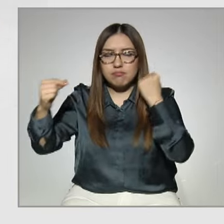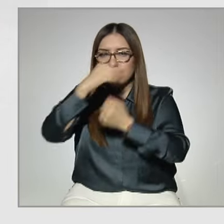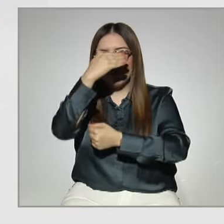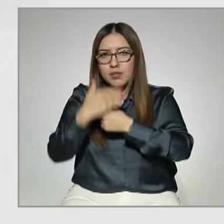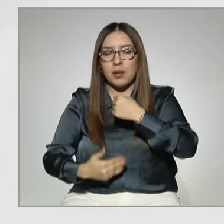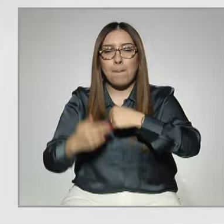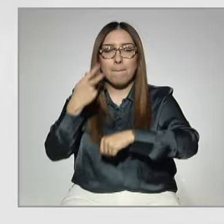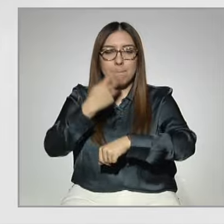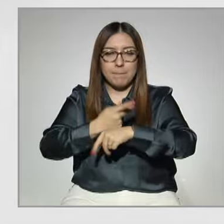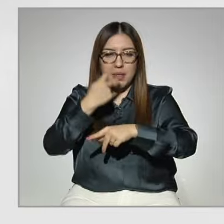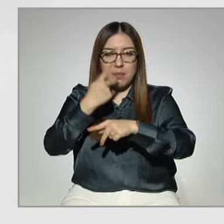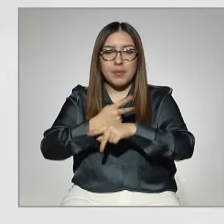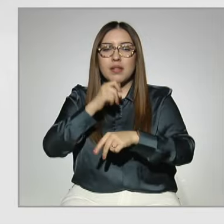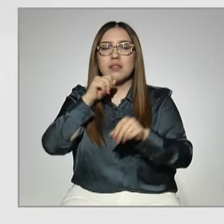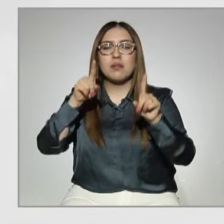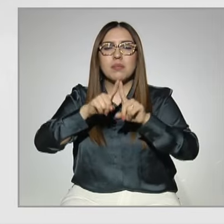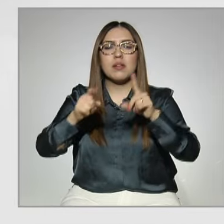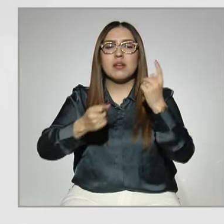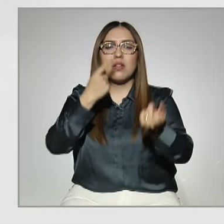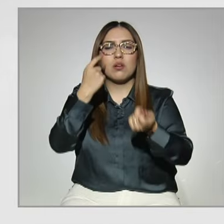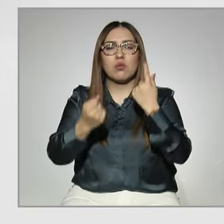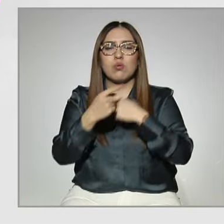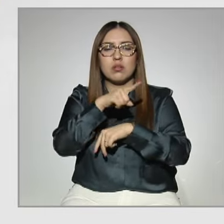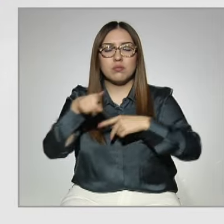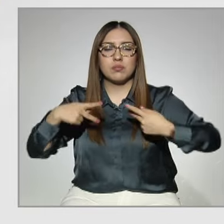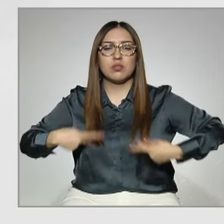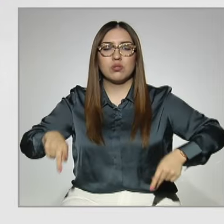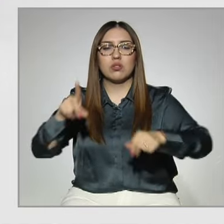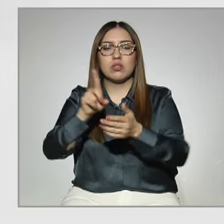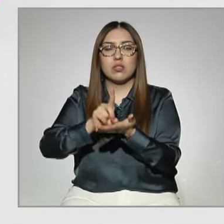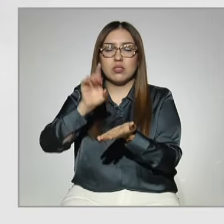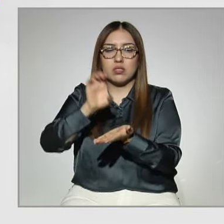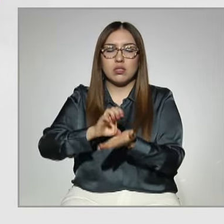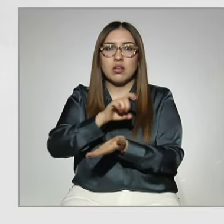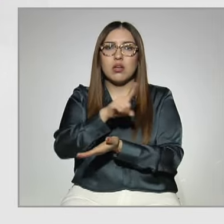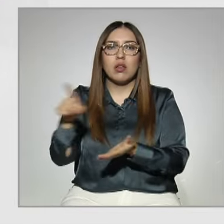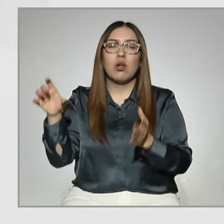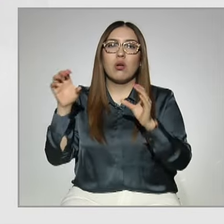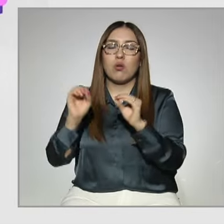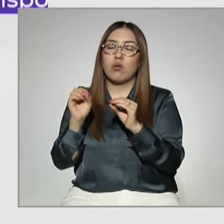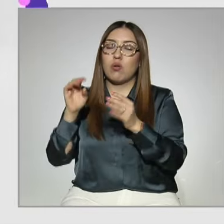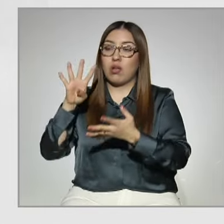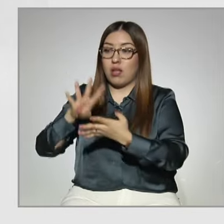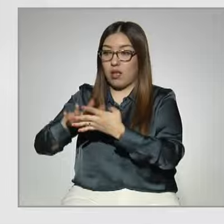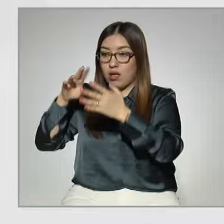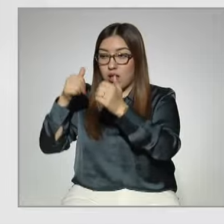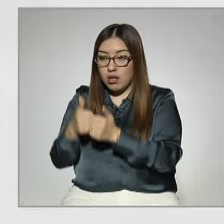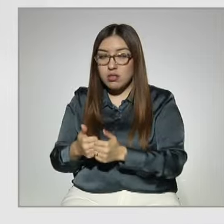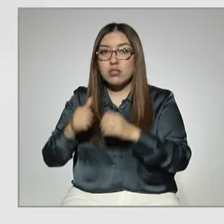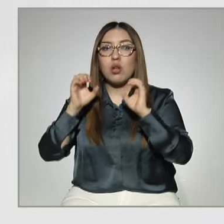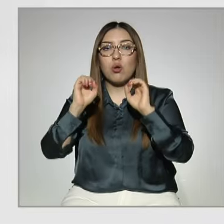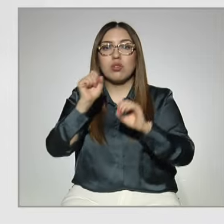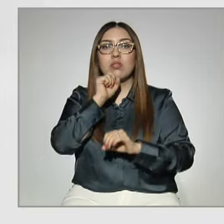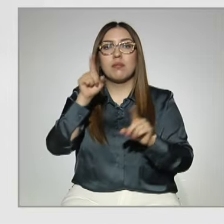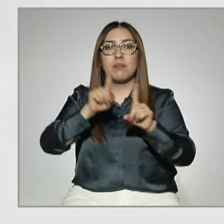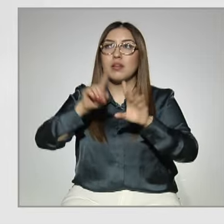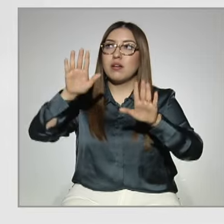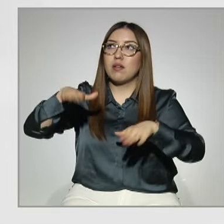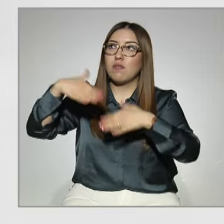bachillerato, incluyendo aquellos con discapacidades, privados de libertad o que viven en el extranjero.